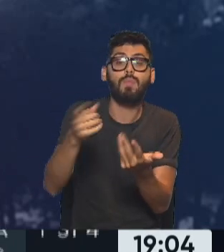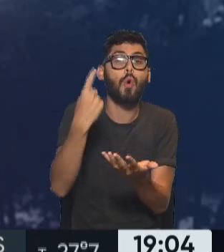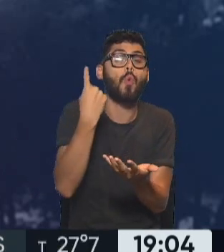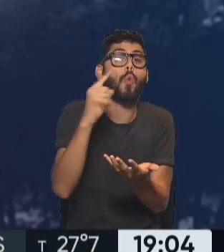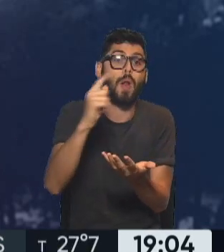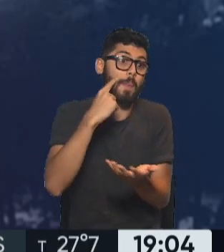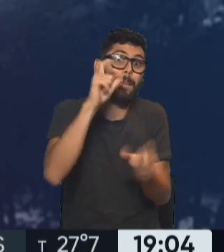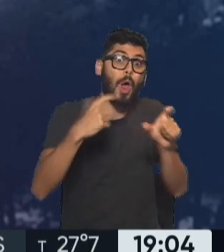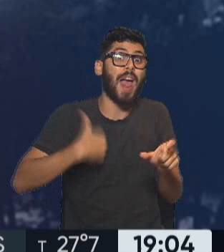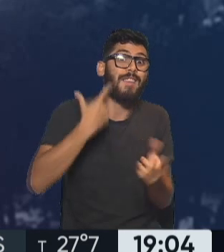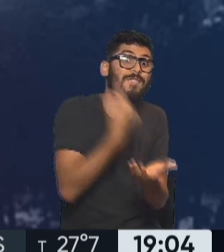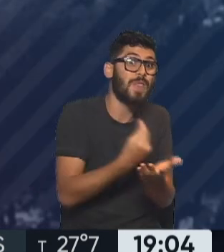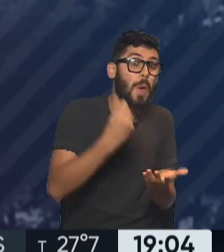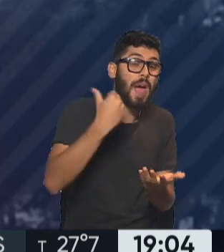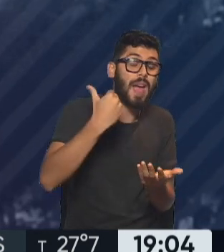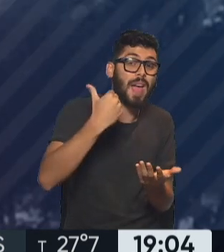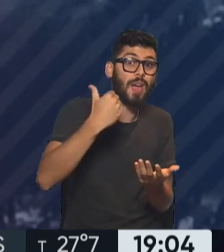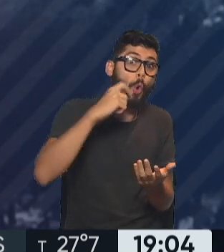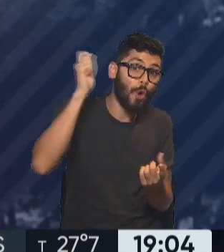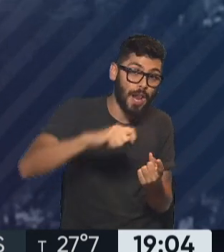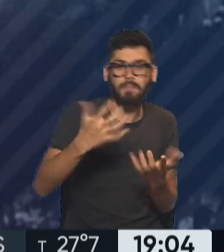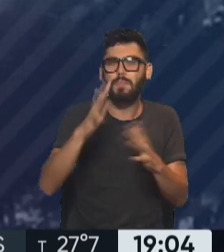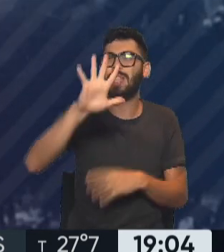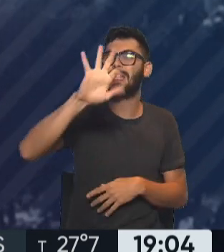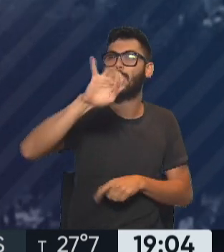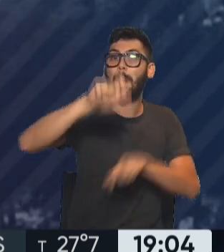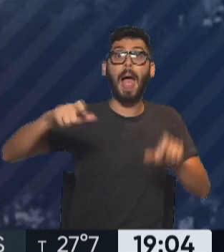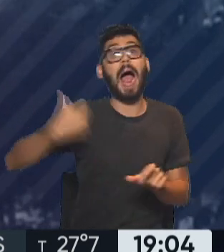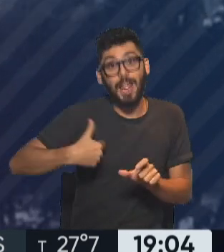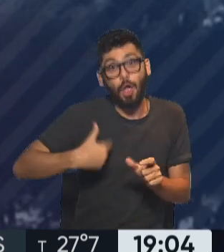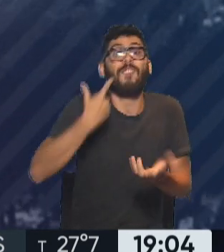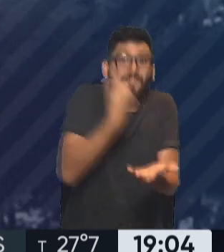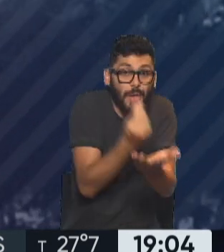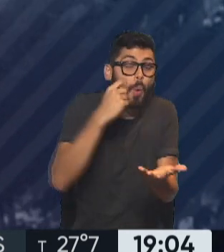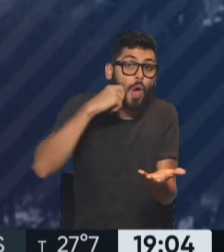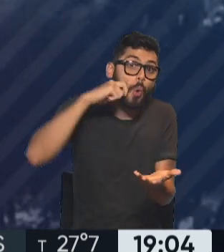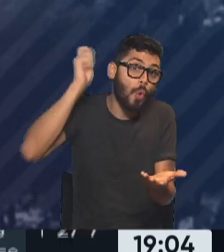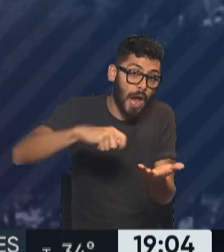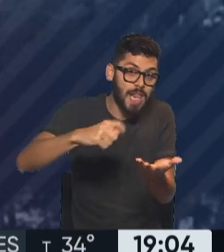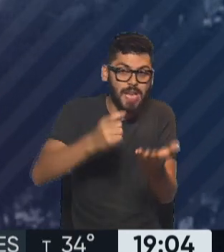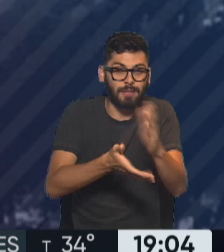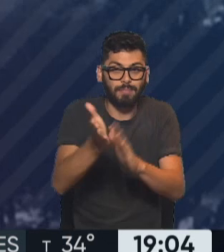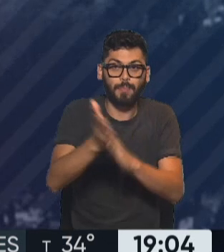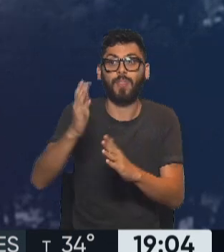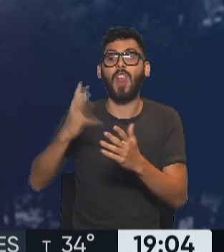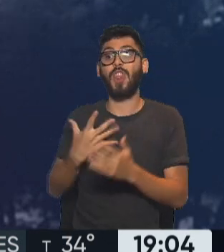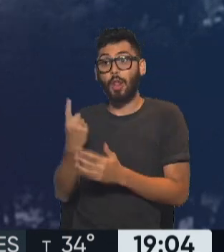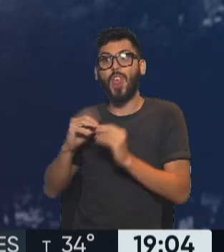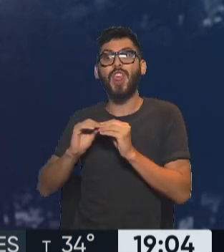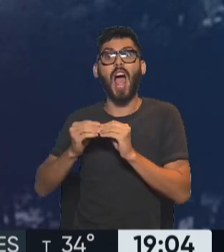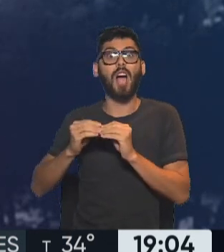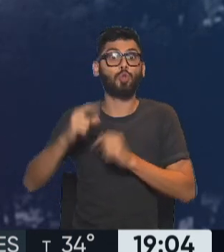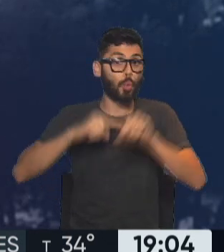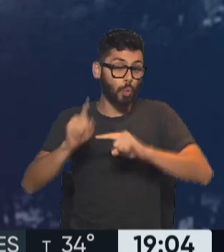este momento en Ucrania. Unos 50 argentinos en Ucrania quieren salir del país. La directora general de Asuntos Consulares de Cancillería, Ana Laura